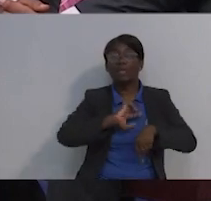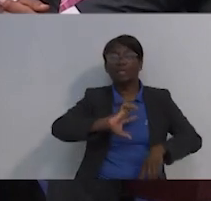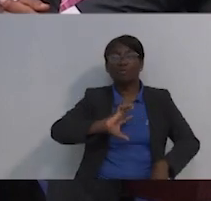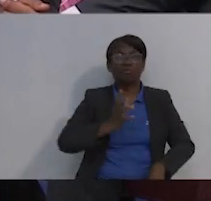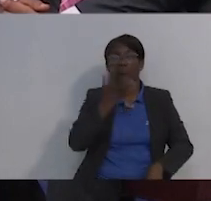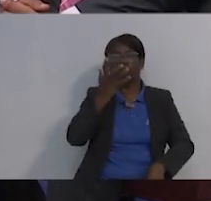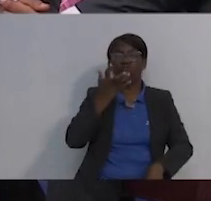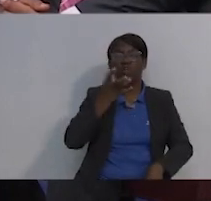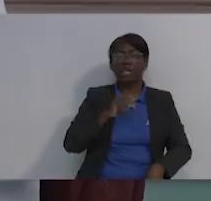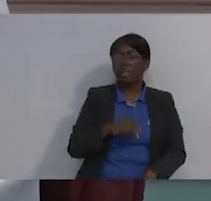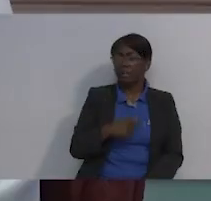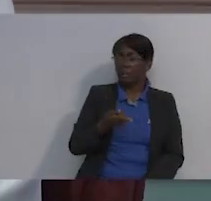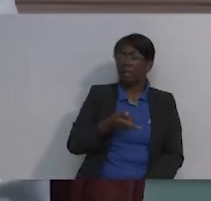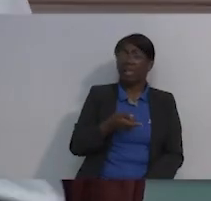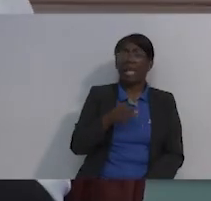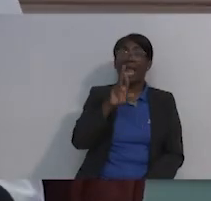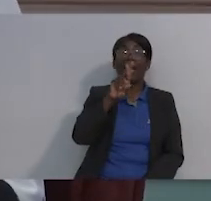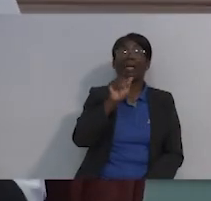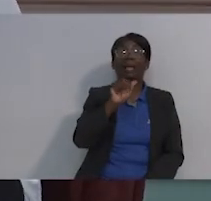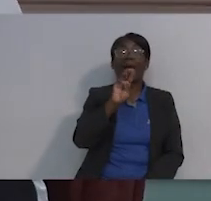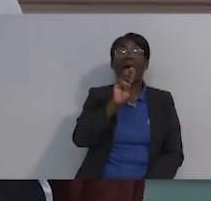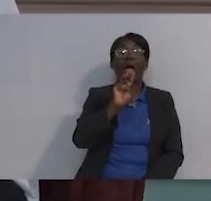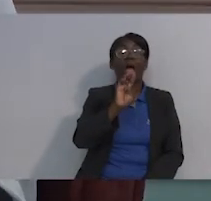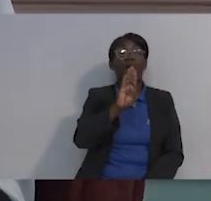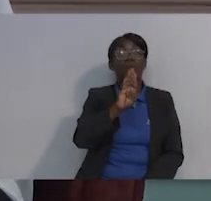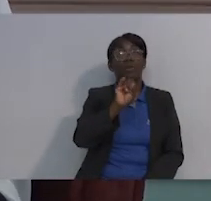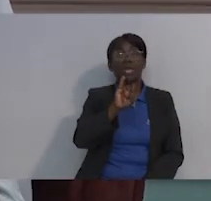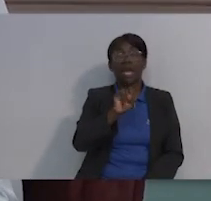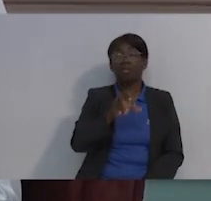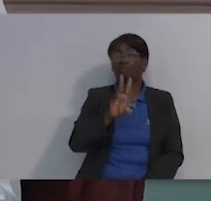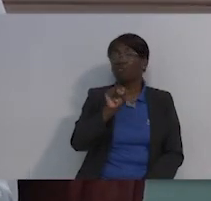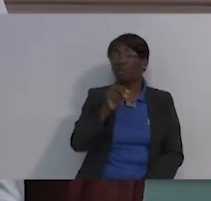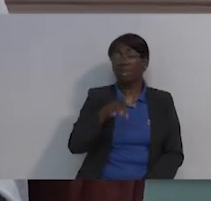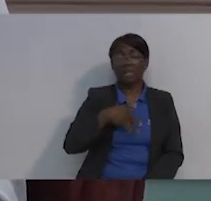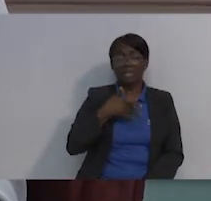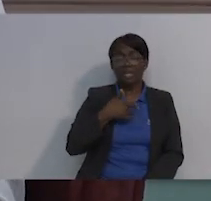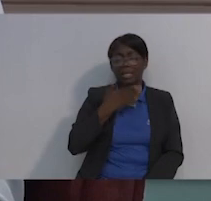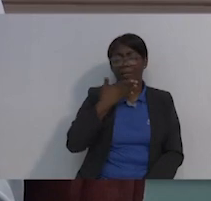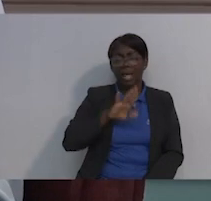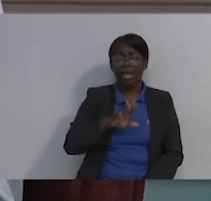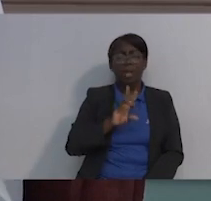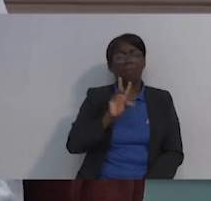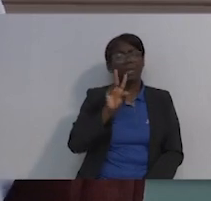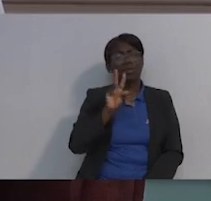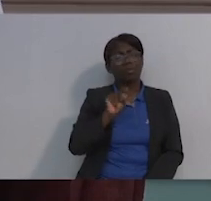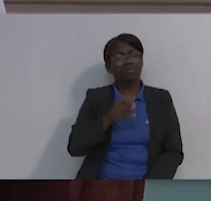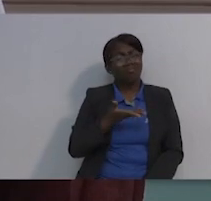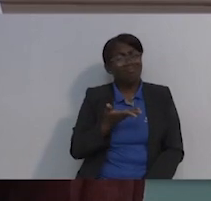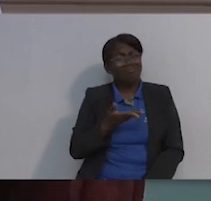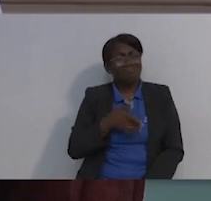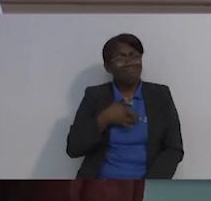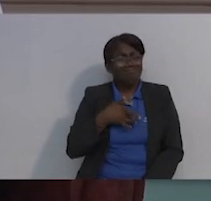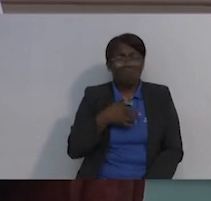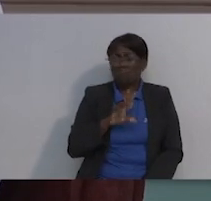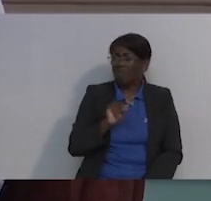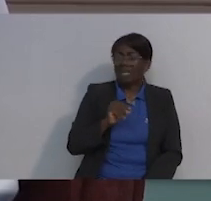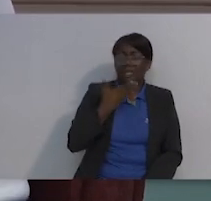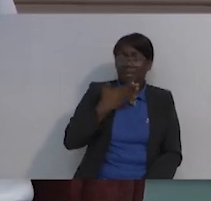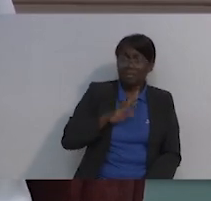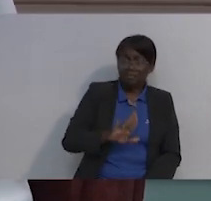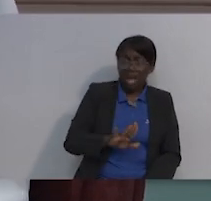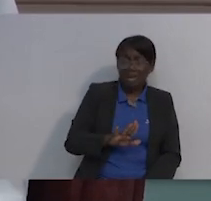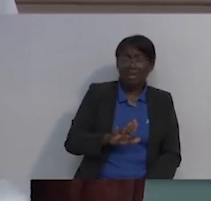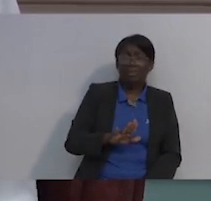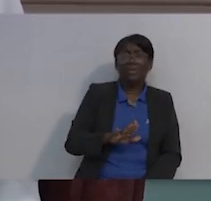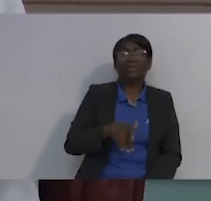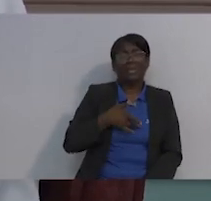Pero no estás cansado, pero sí estás cansado. Entonces, andas como que no sabes qué te pasa. Entonces, a esa hora, tú te vas a comer